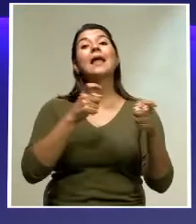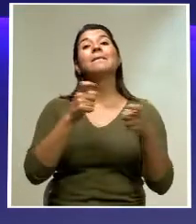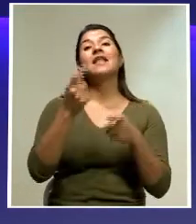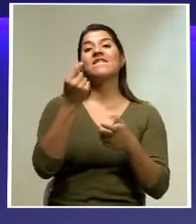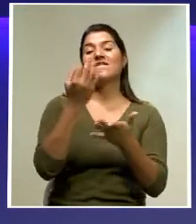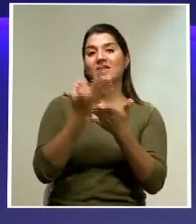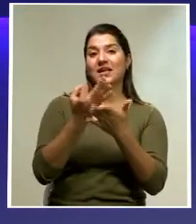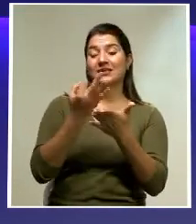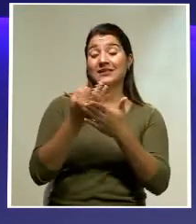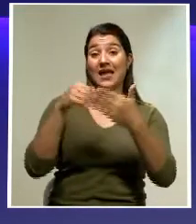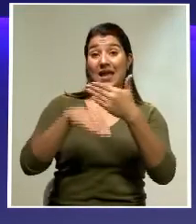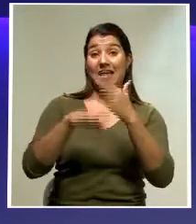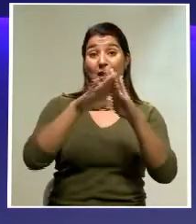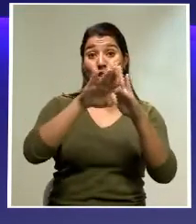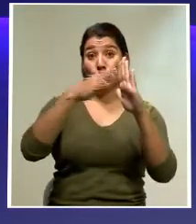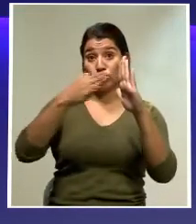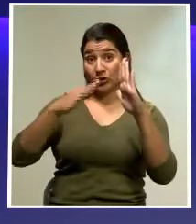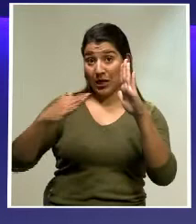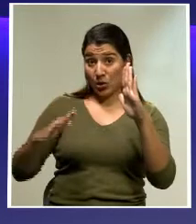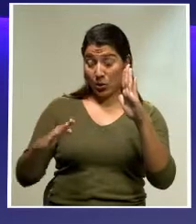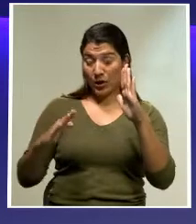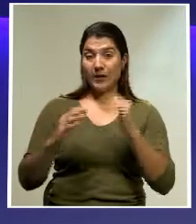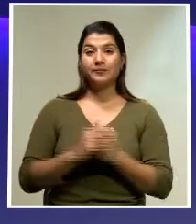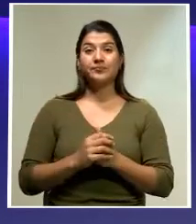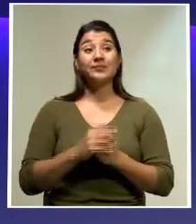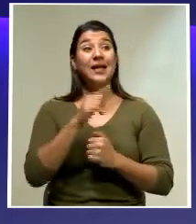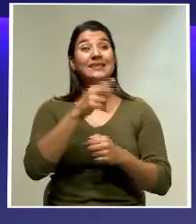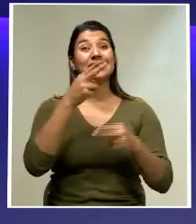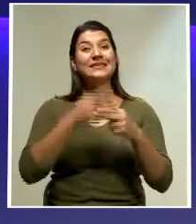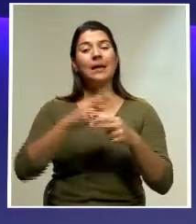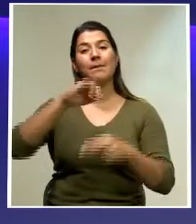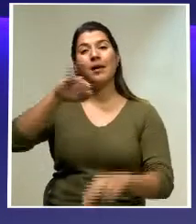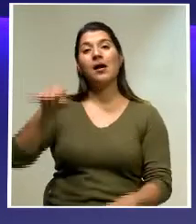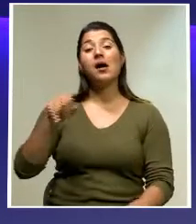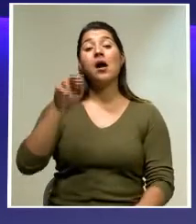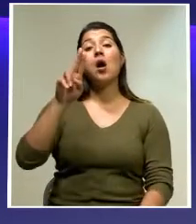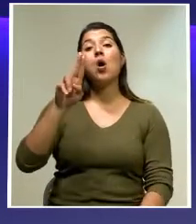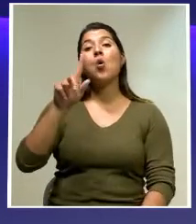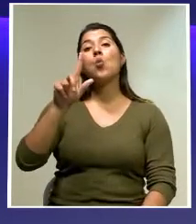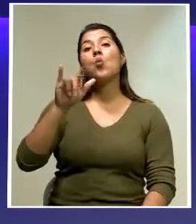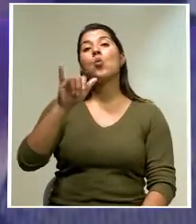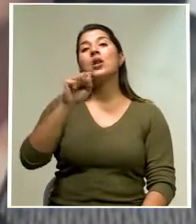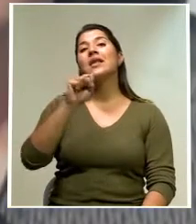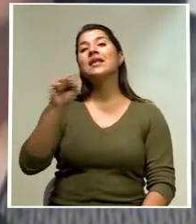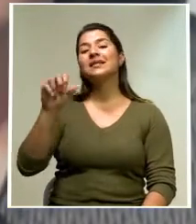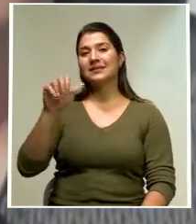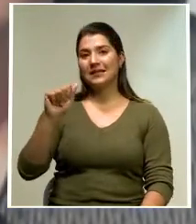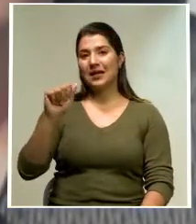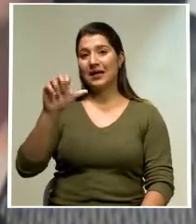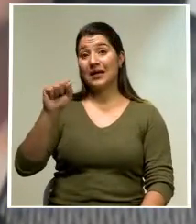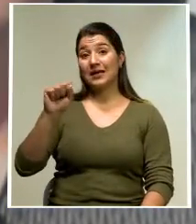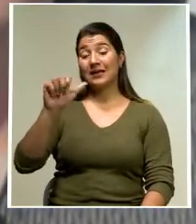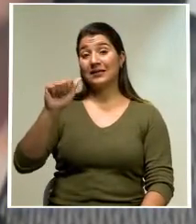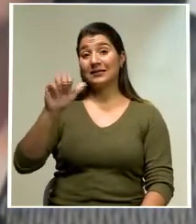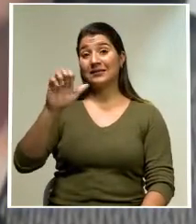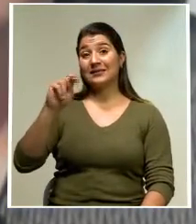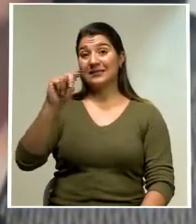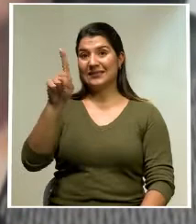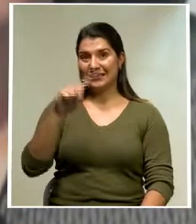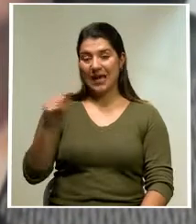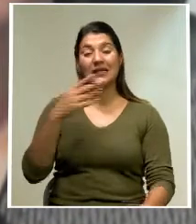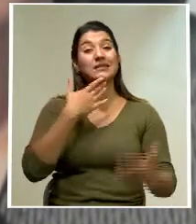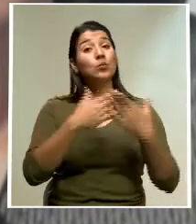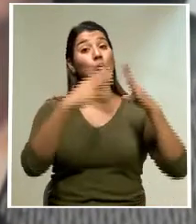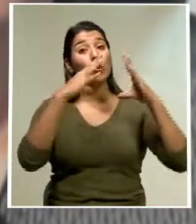de la Contraloría General de la República, Julissa Saenz Leiva. Buenas noches, doña Julissa. Bienvenida a Costa